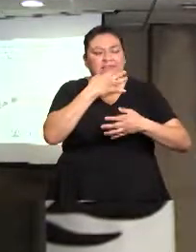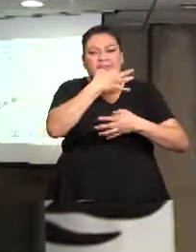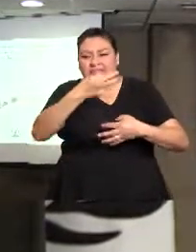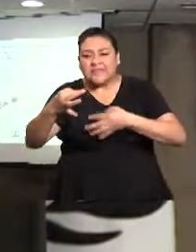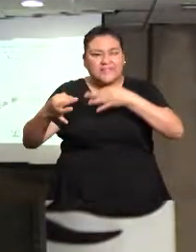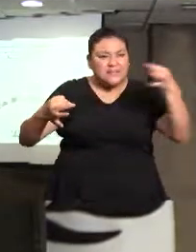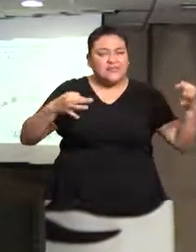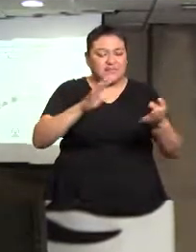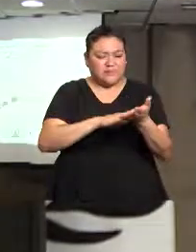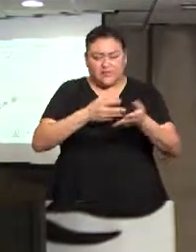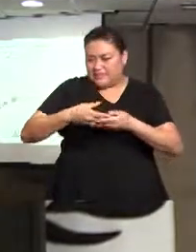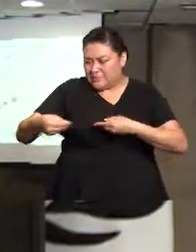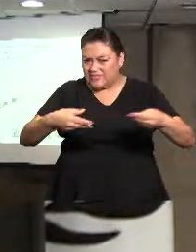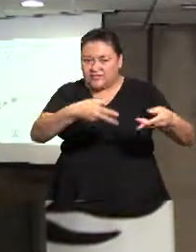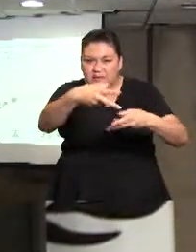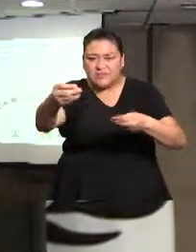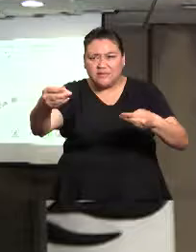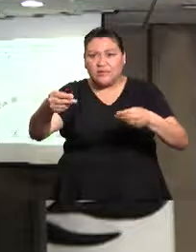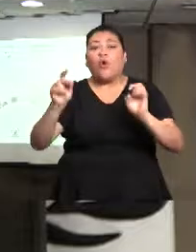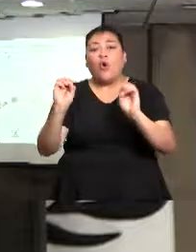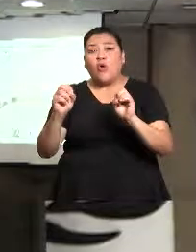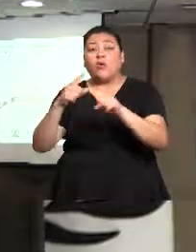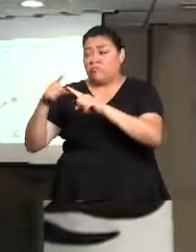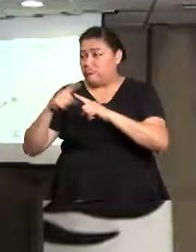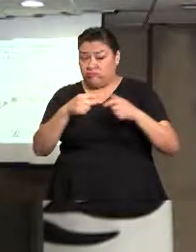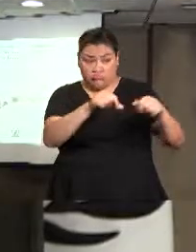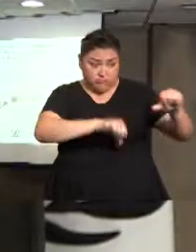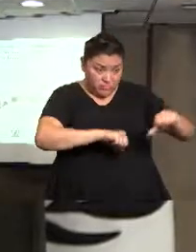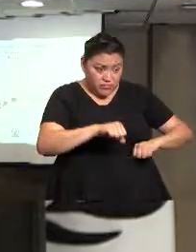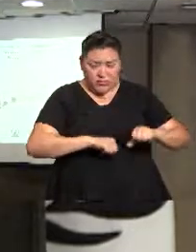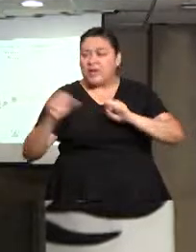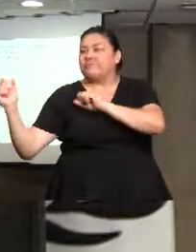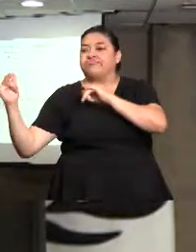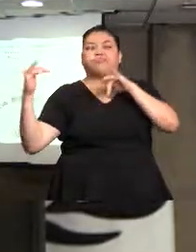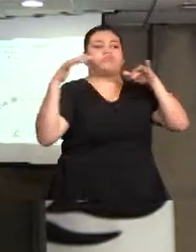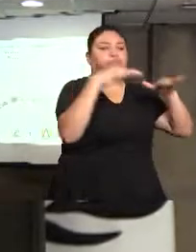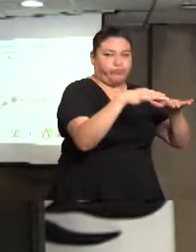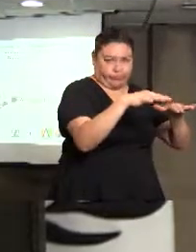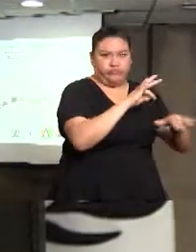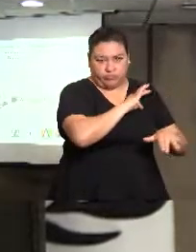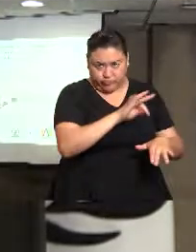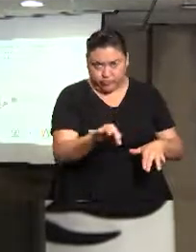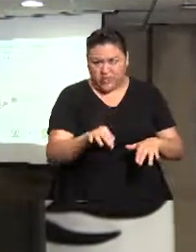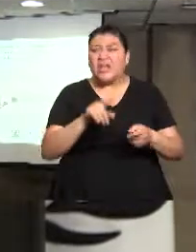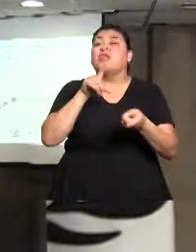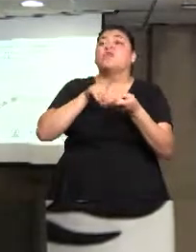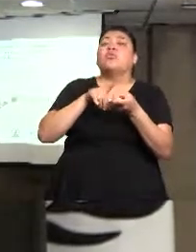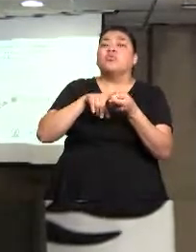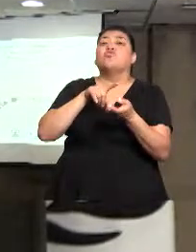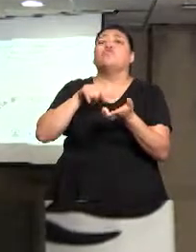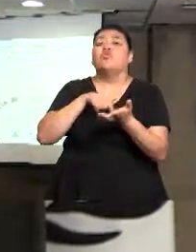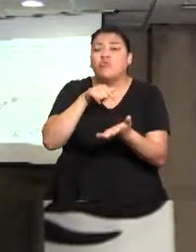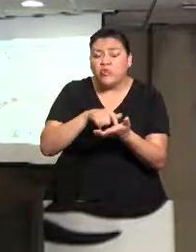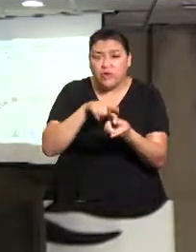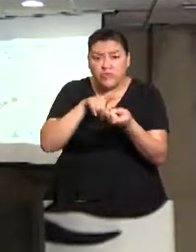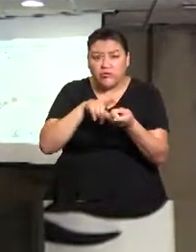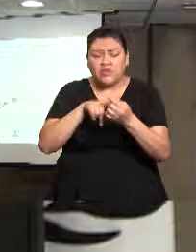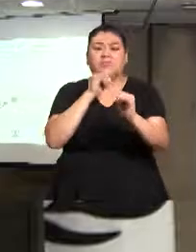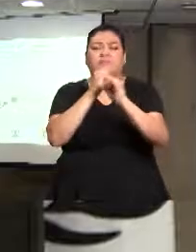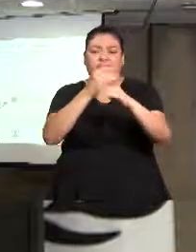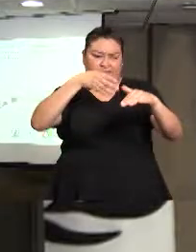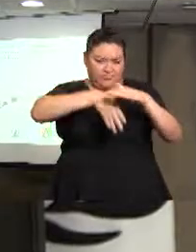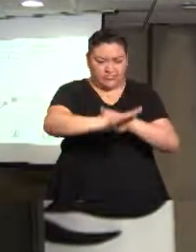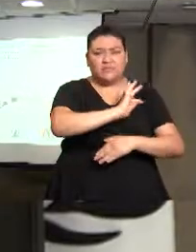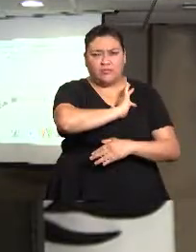los materiales y asista a las actividades. En la página está donde se van a realizar estas actividades. Bueno, pues